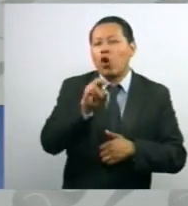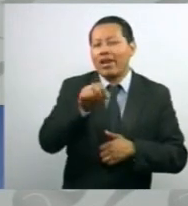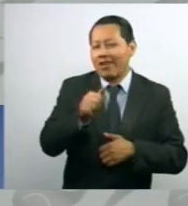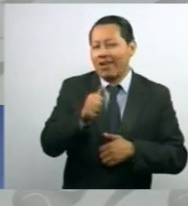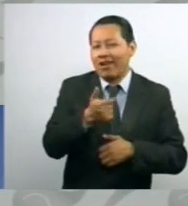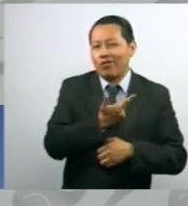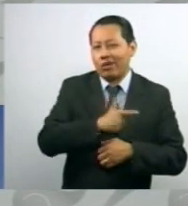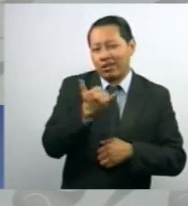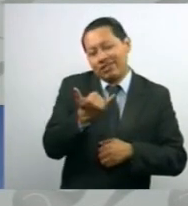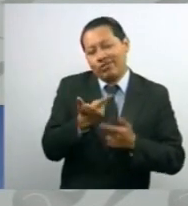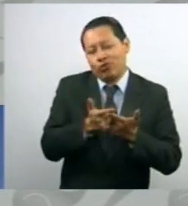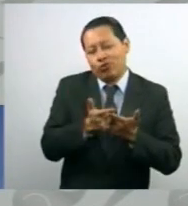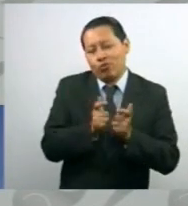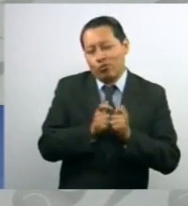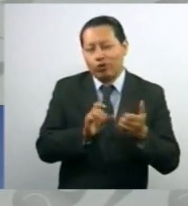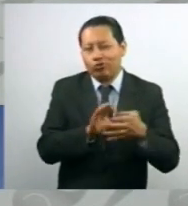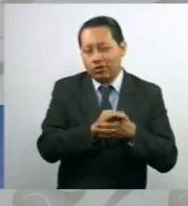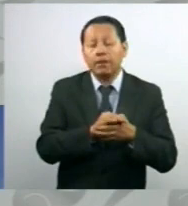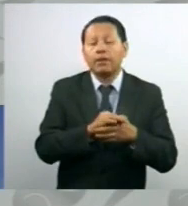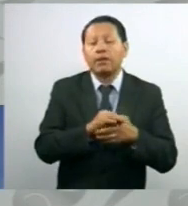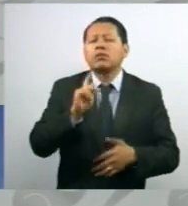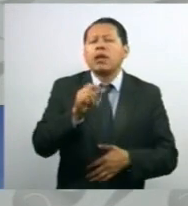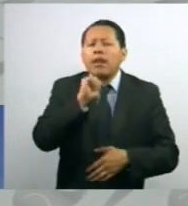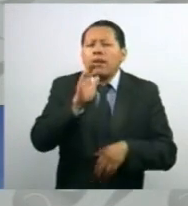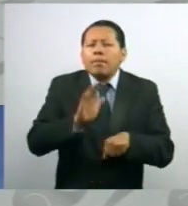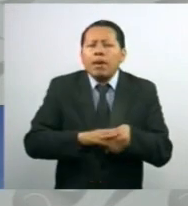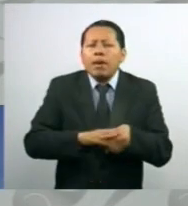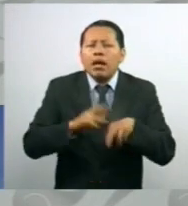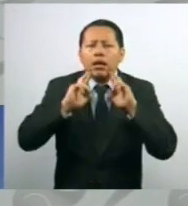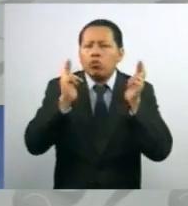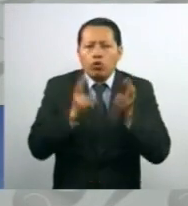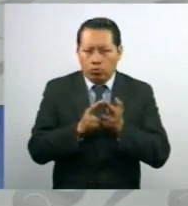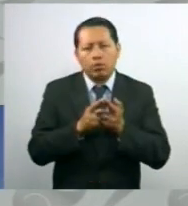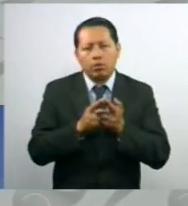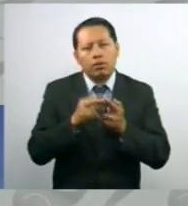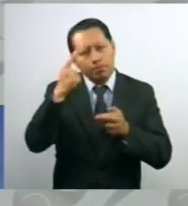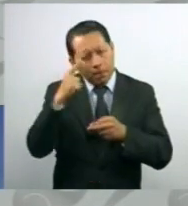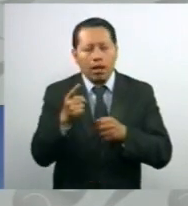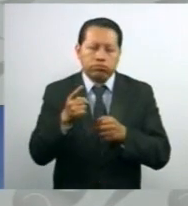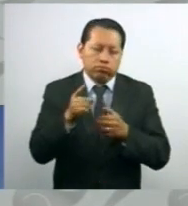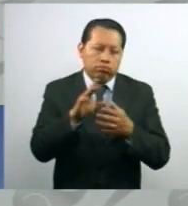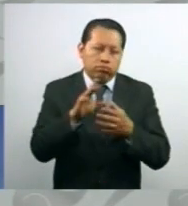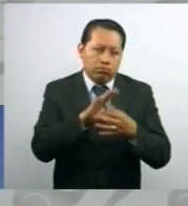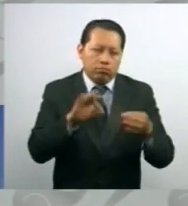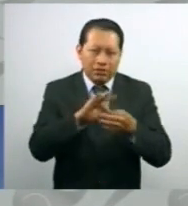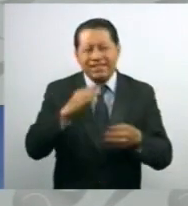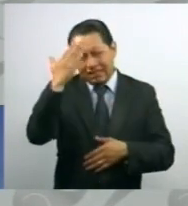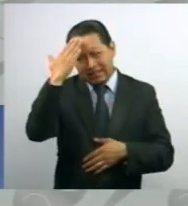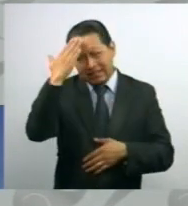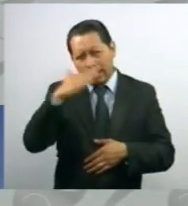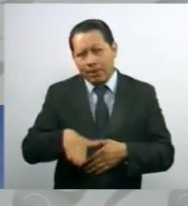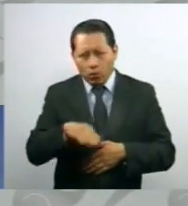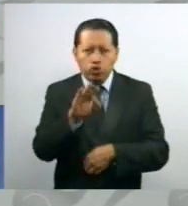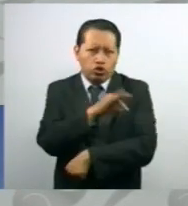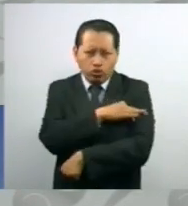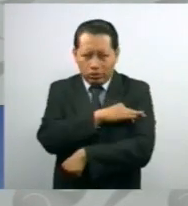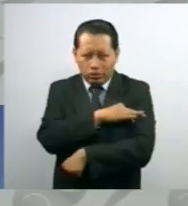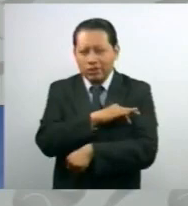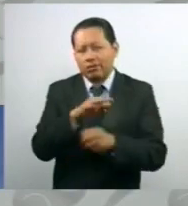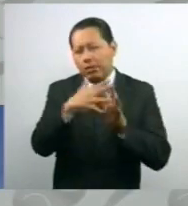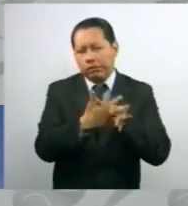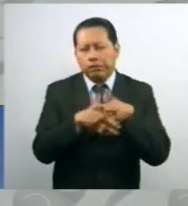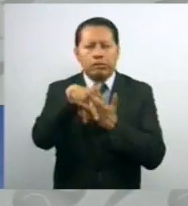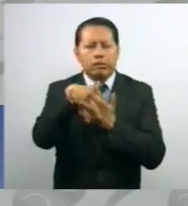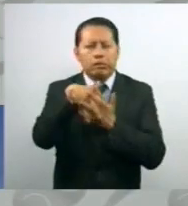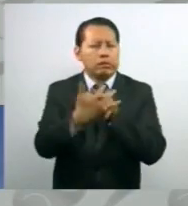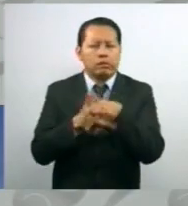donde se pudiera tener la información de primera mano. Digo, sabemos que hay desorden en la estrategia de vacunación. Sabemos que nunca